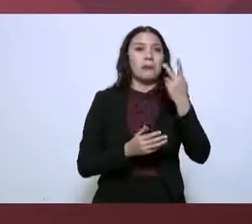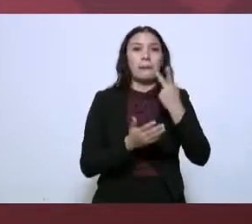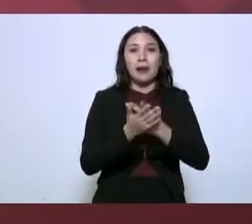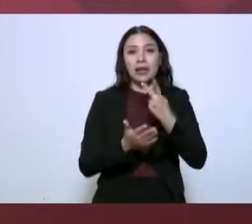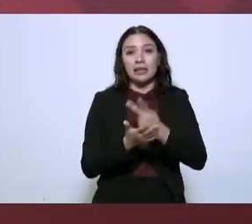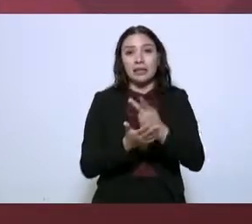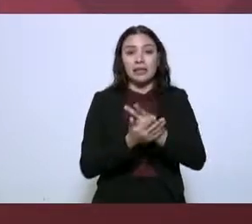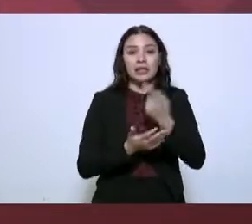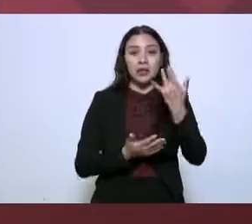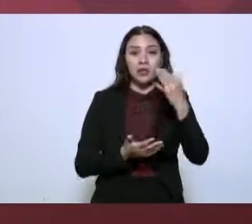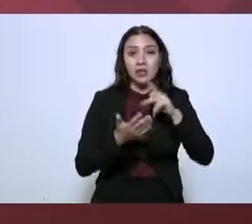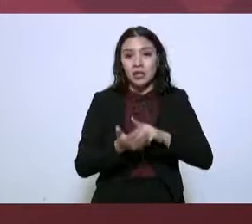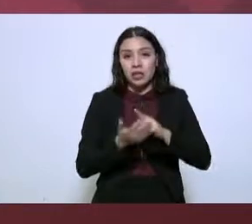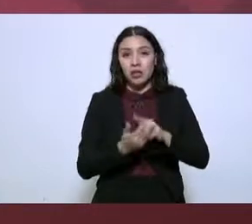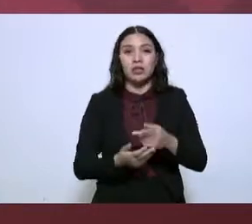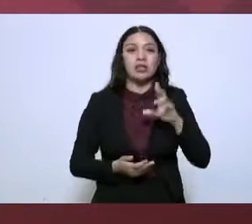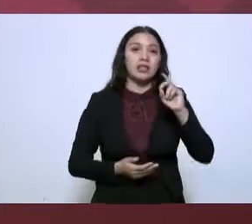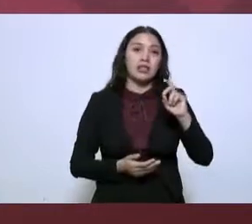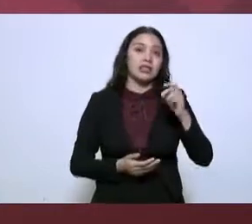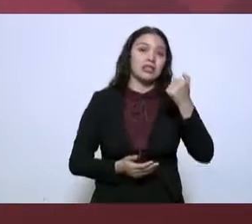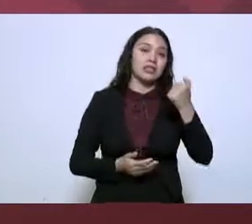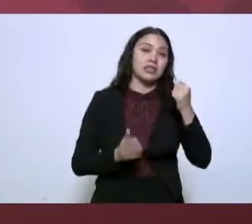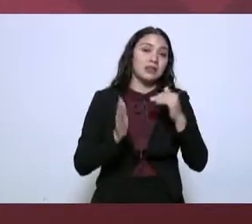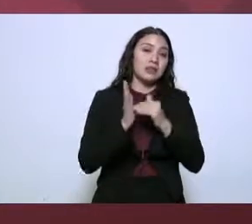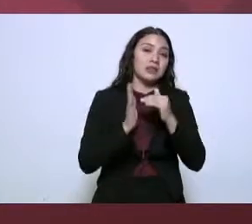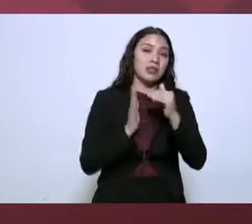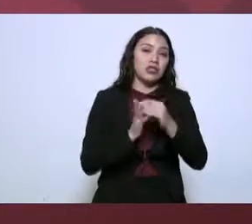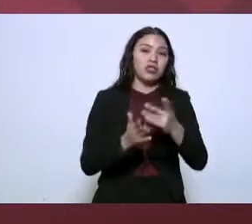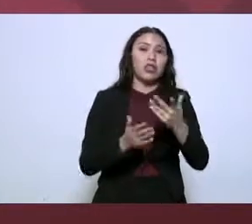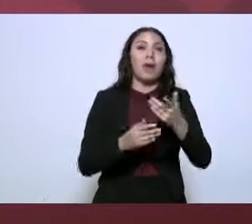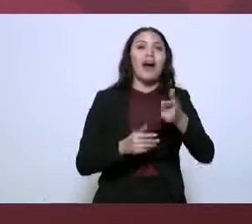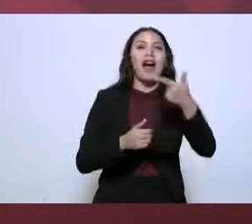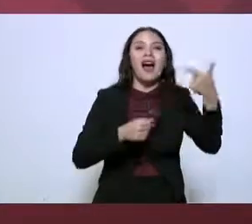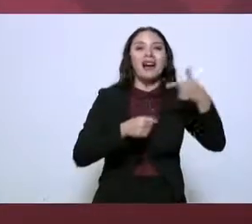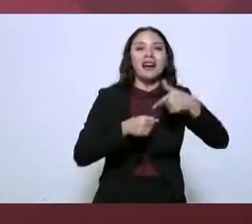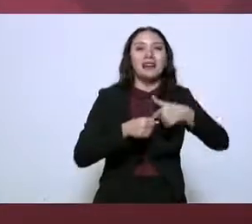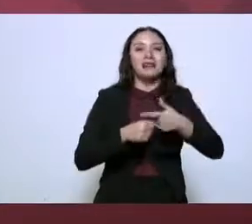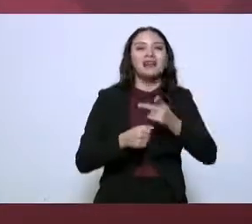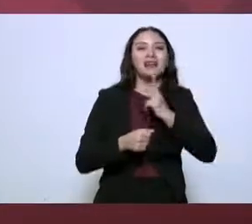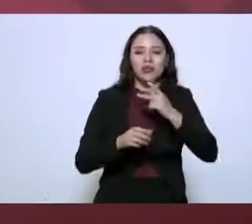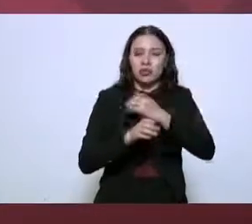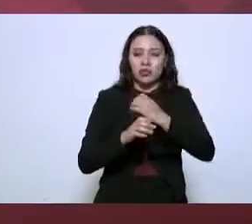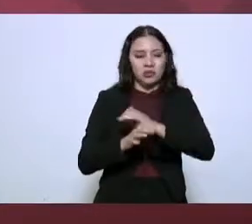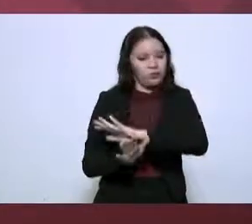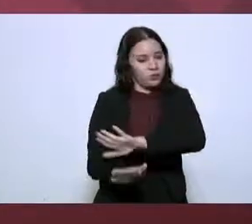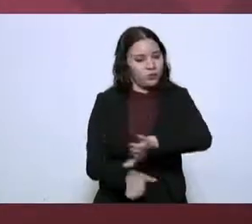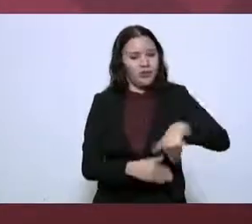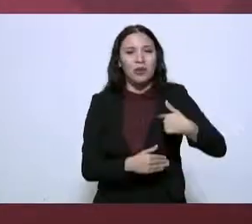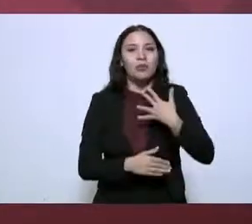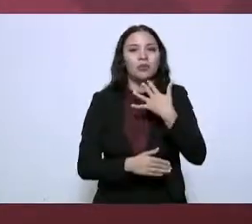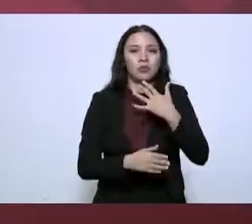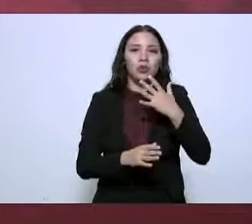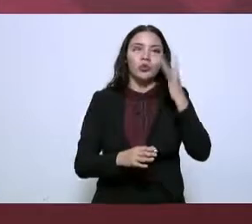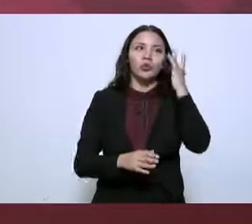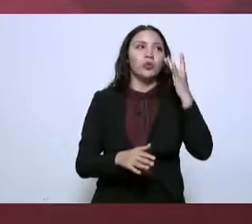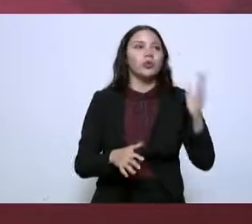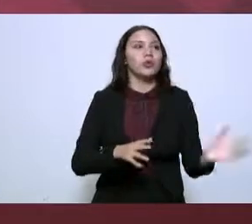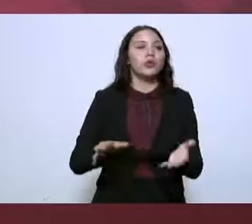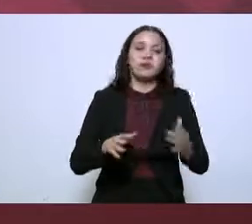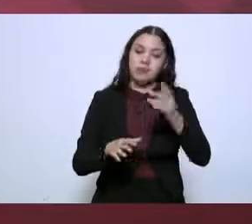36.6 millones de litros de combustible asegurado. Además, hablando sobre recaudación,